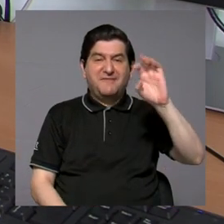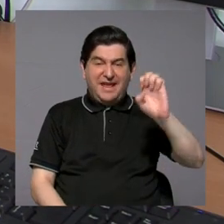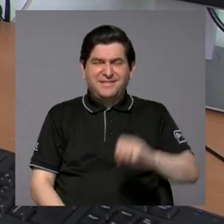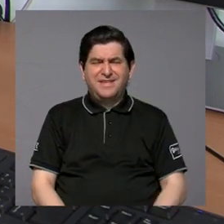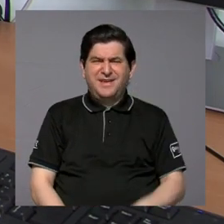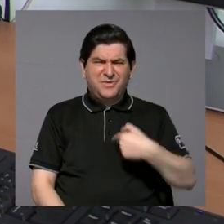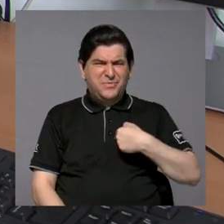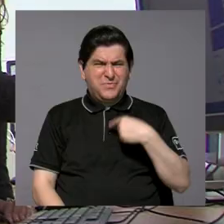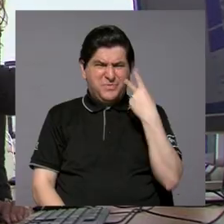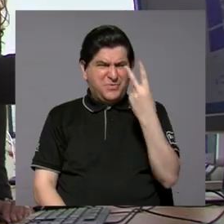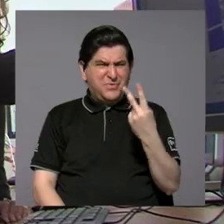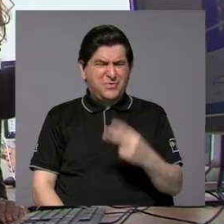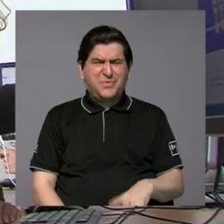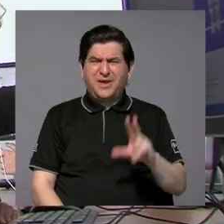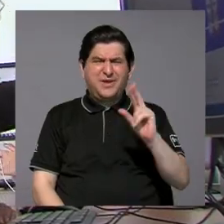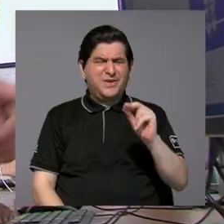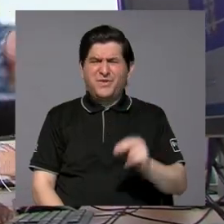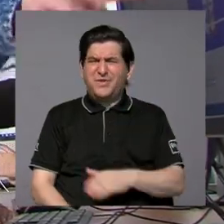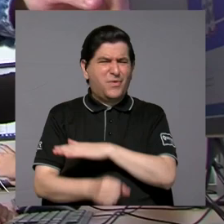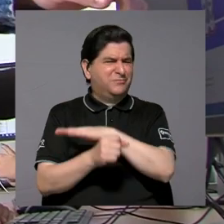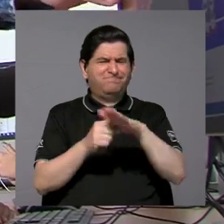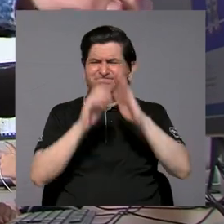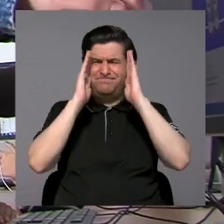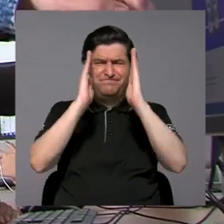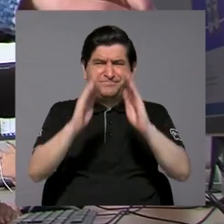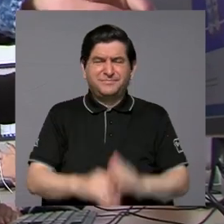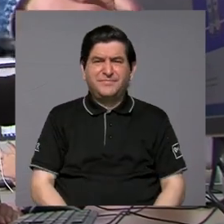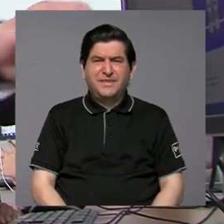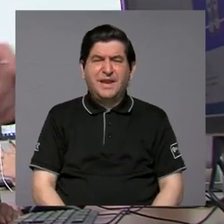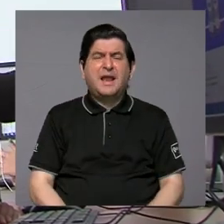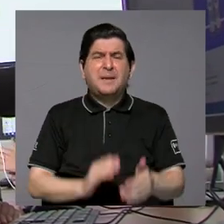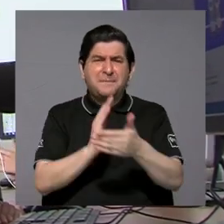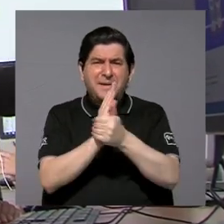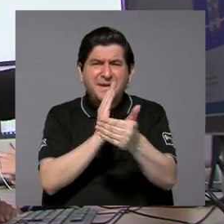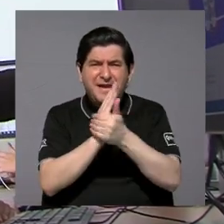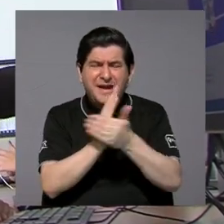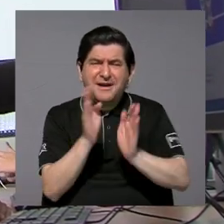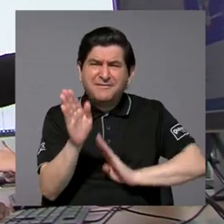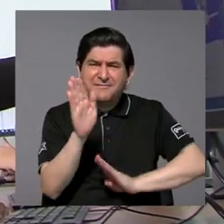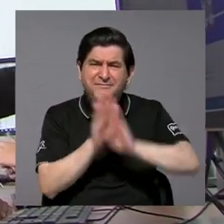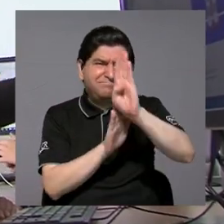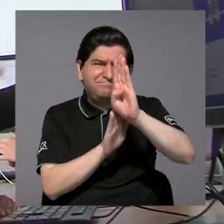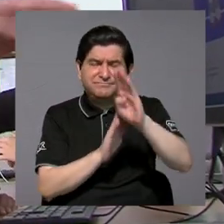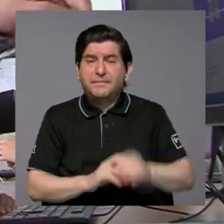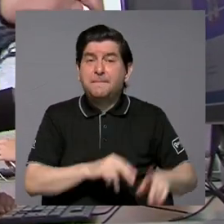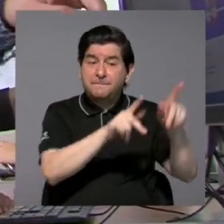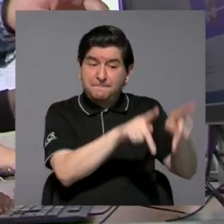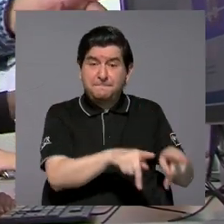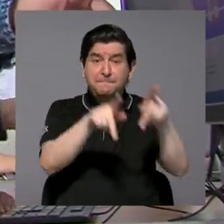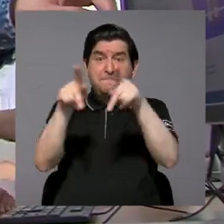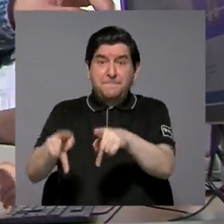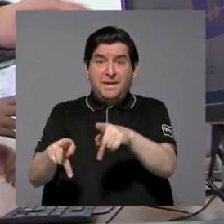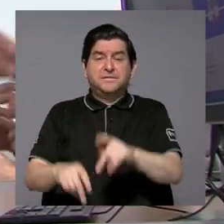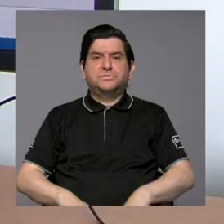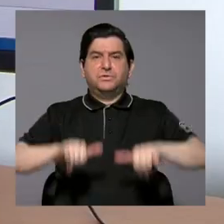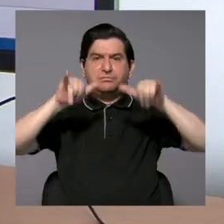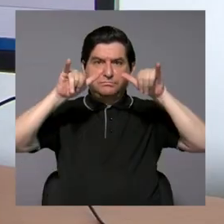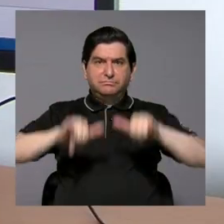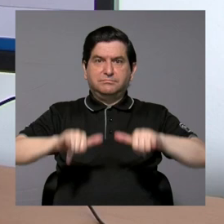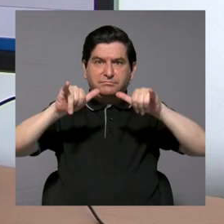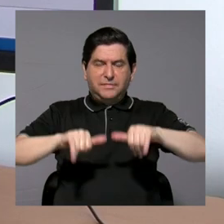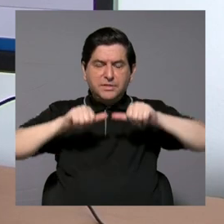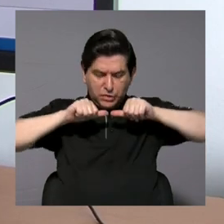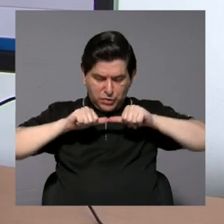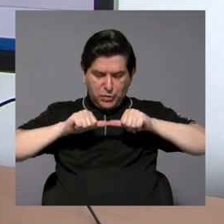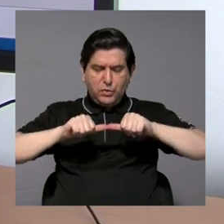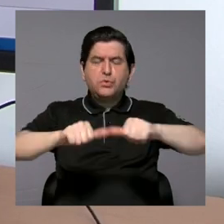necesariamente ve esta visión integral y de generar las capacidades que permitan que las personas mantengan en